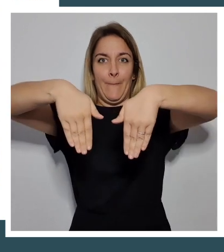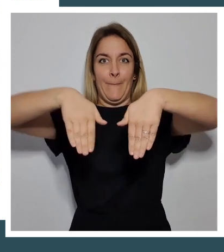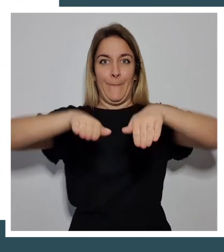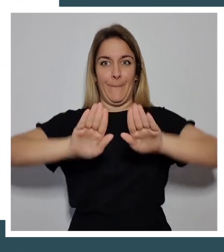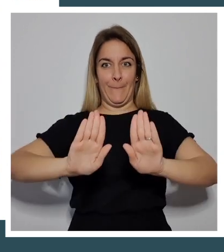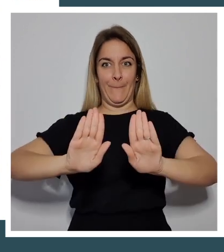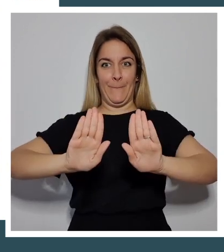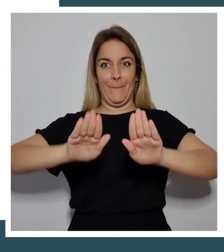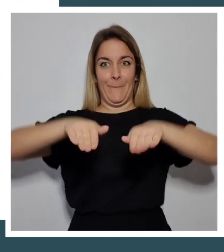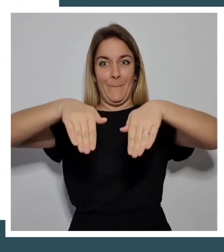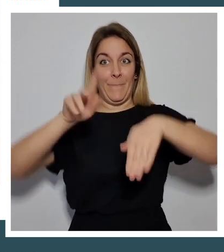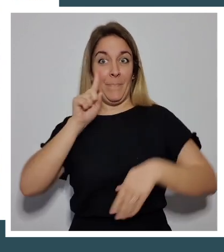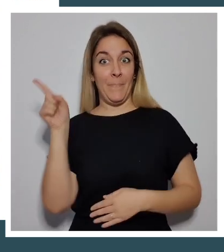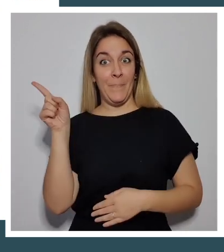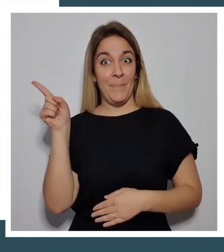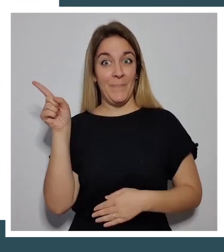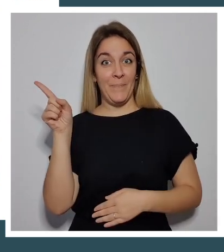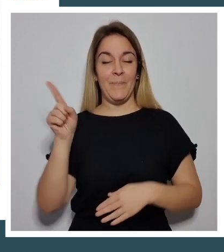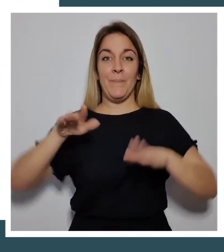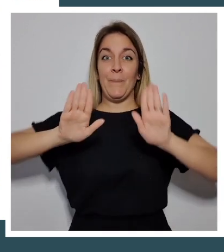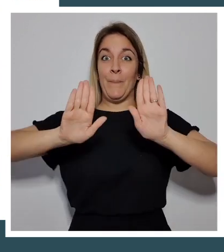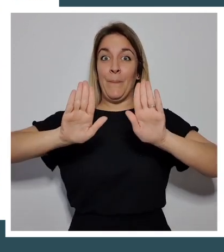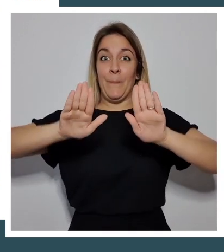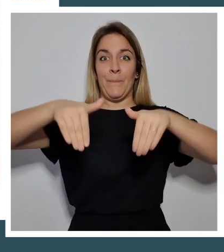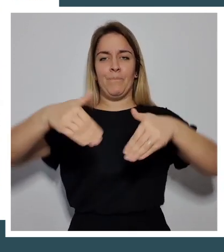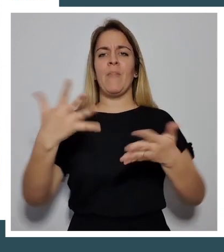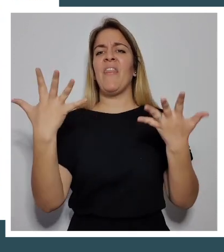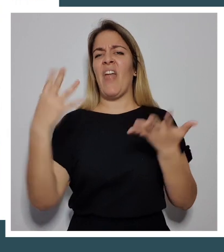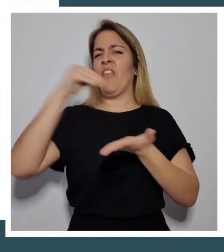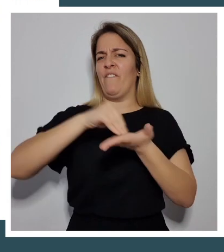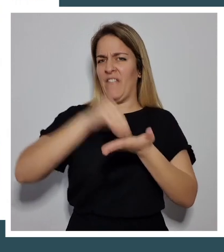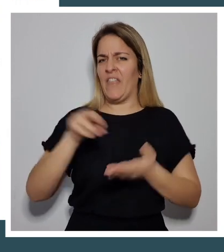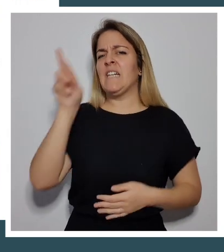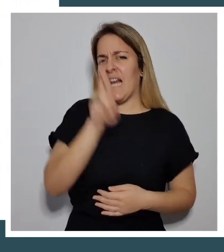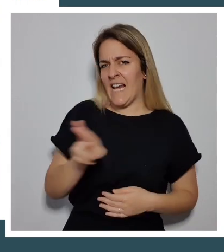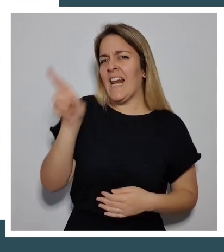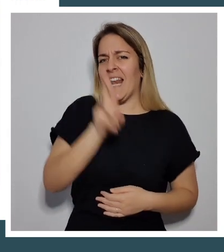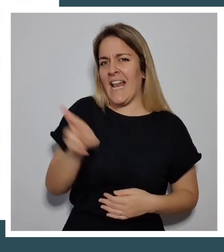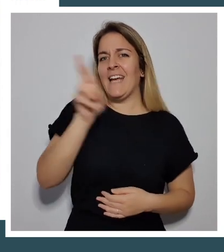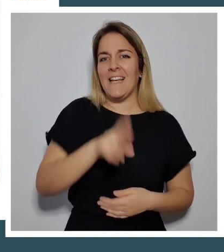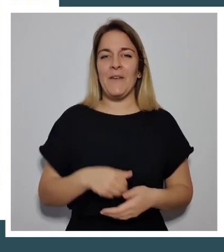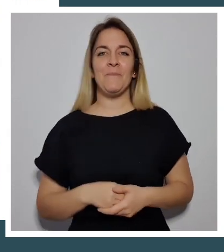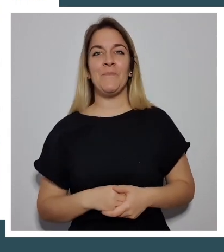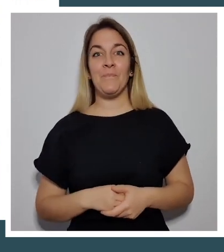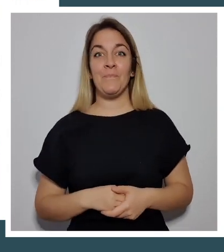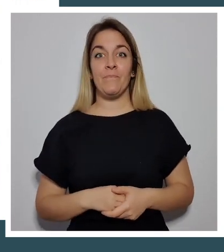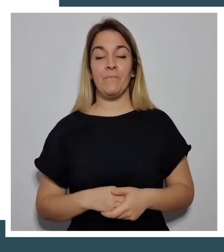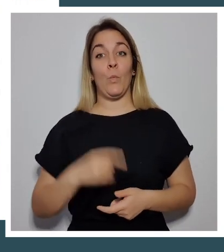pies al mismo tiempo, de tal forma que realicemos 10 repeticiones. 1,